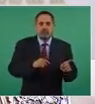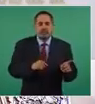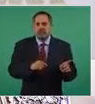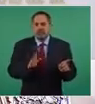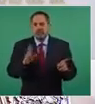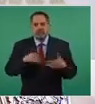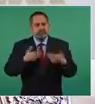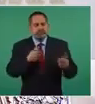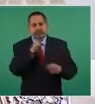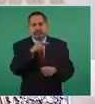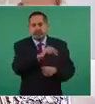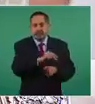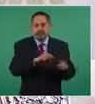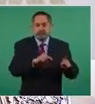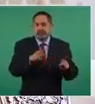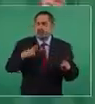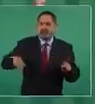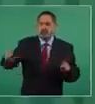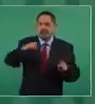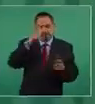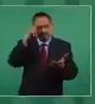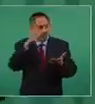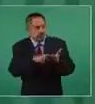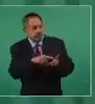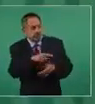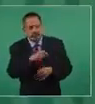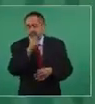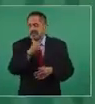porque el pueblo no les cree